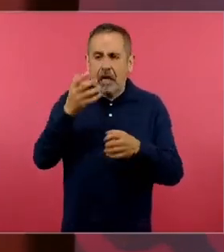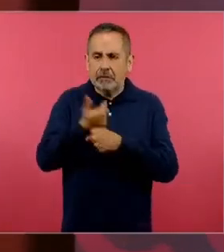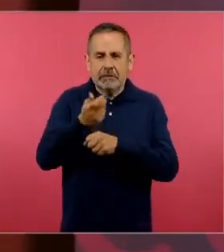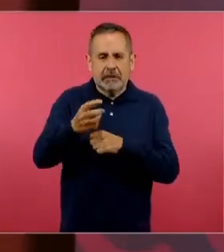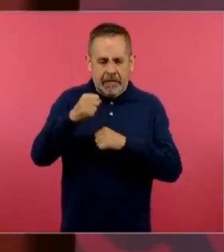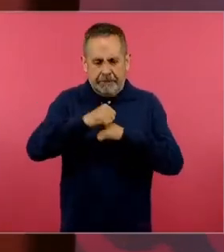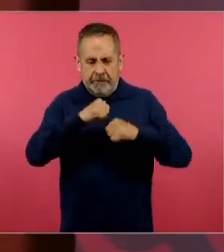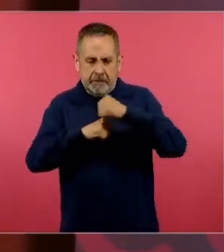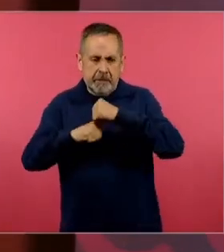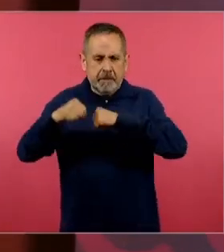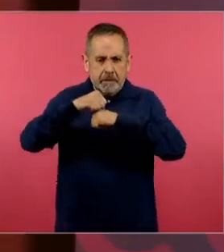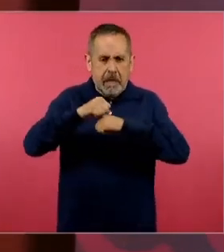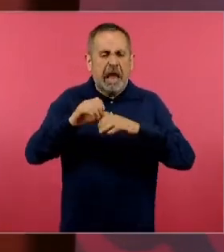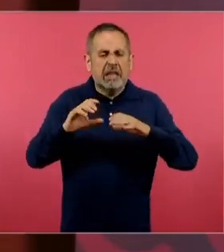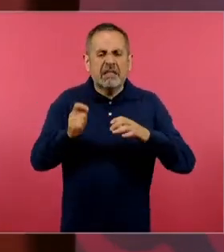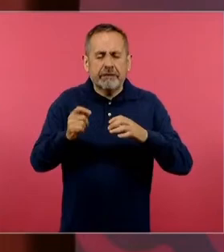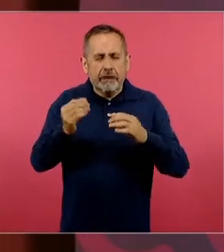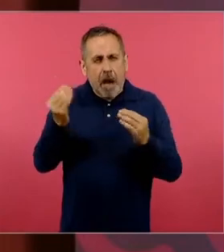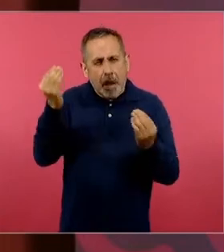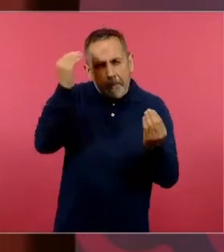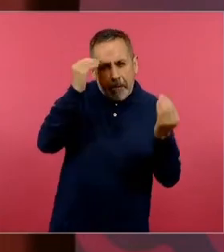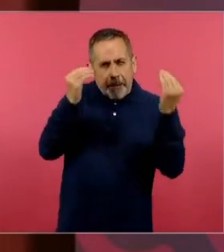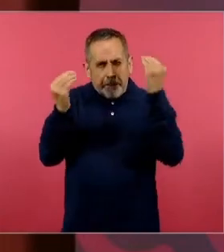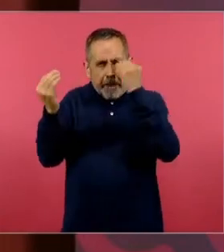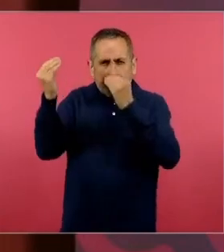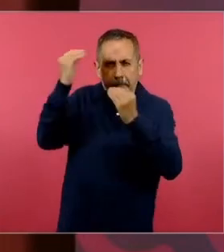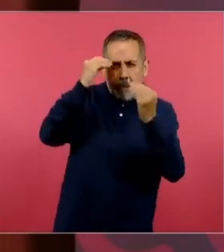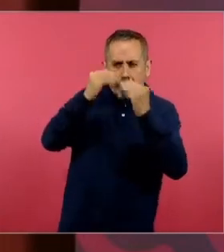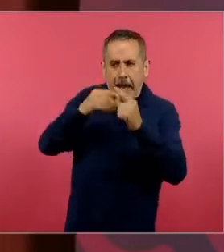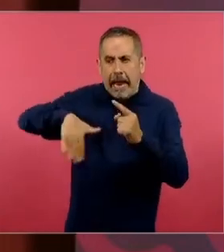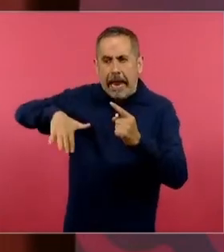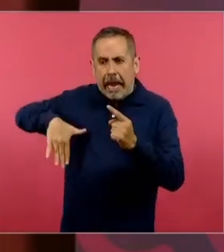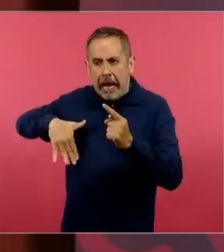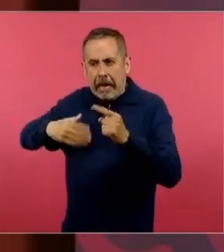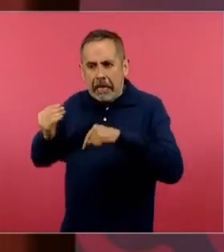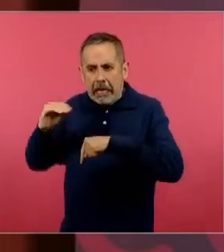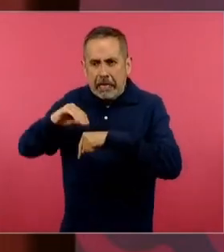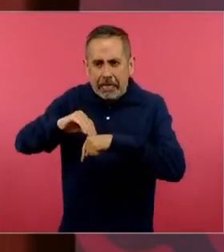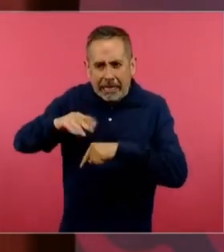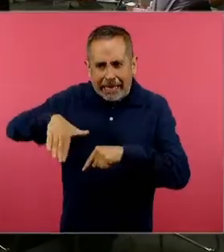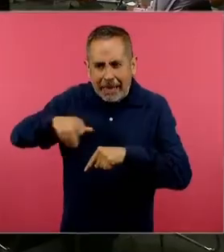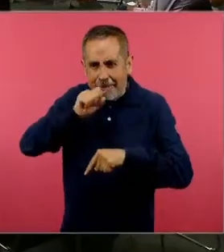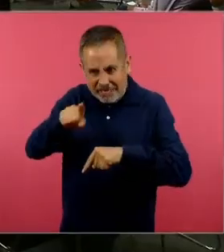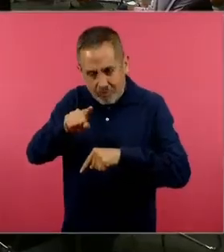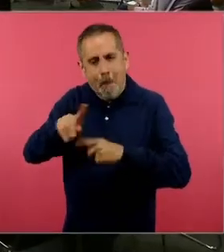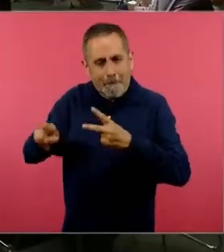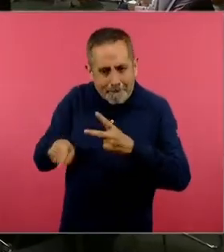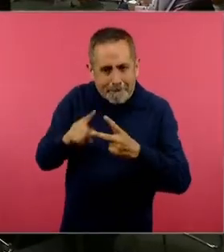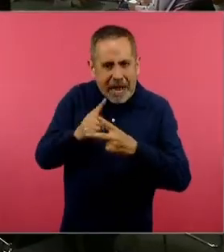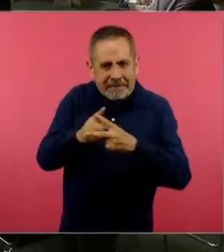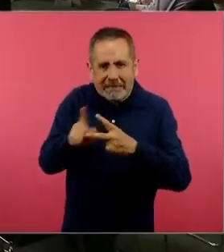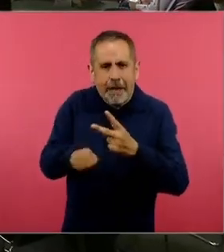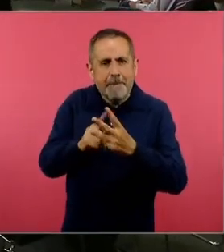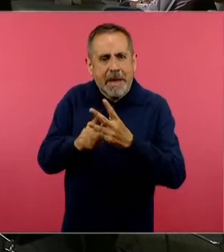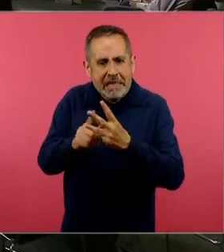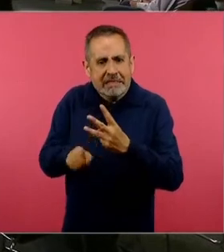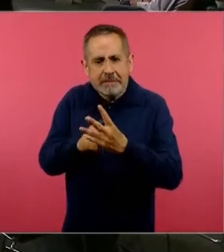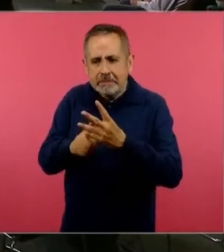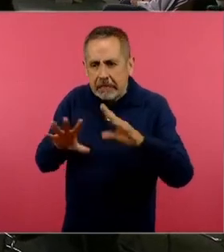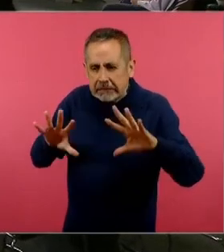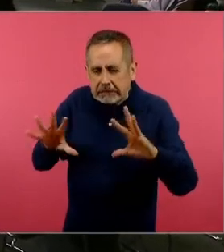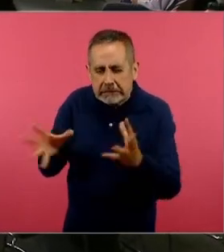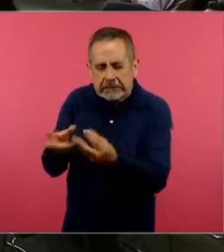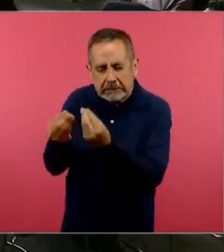aprendizaje colaborativo, que finalmente son elementos que hemos estado abordando desde hace algunos años ya en la educación en México,